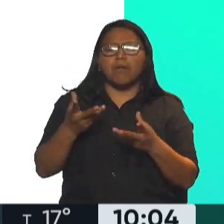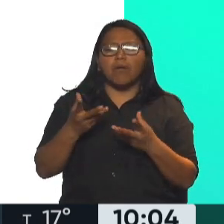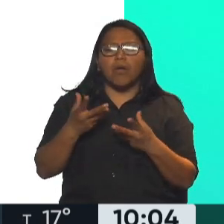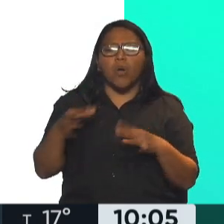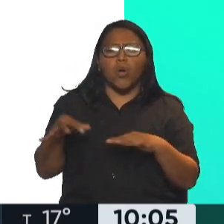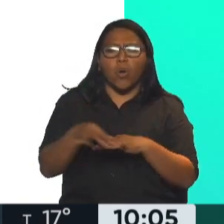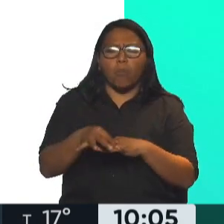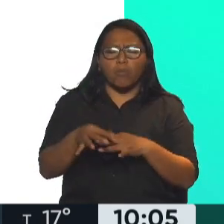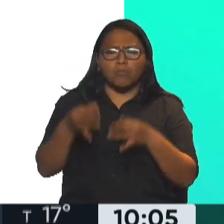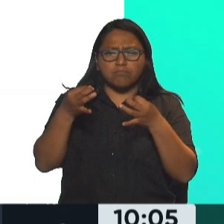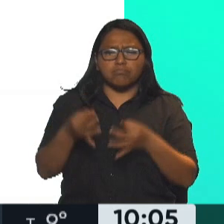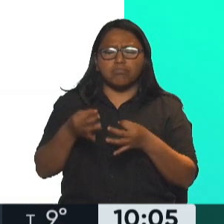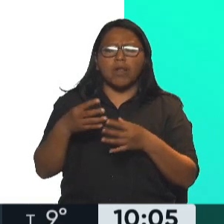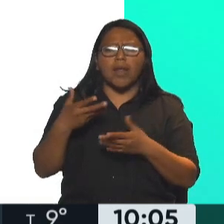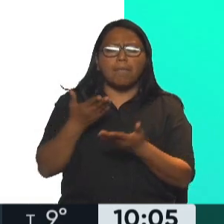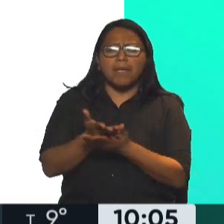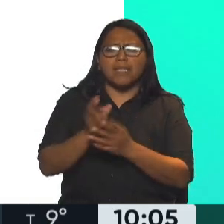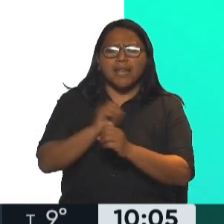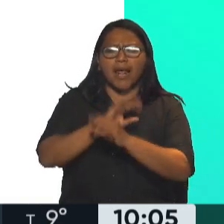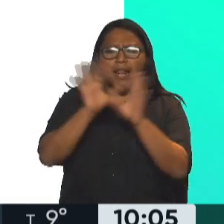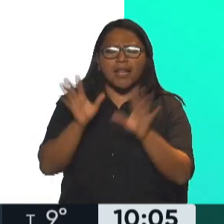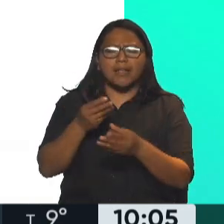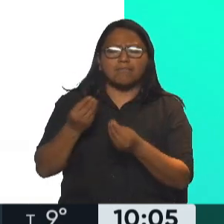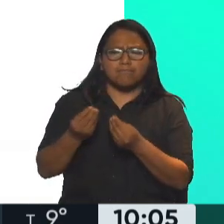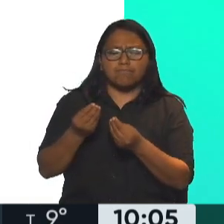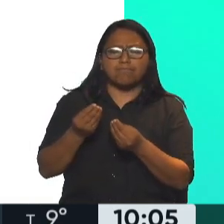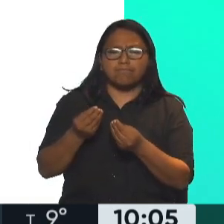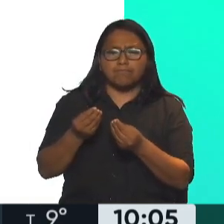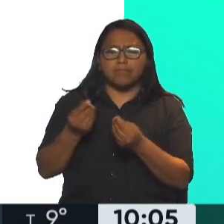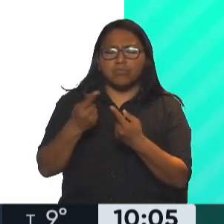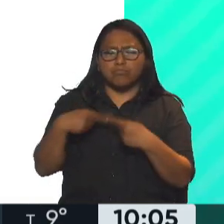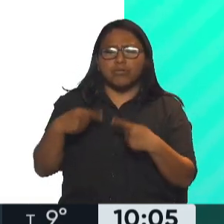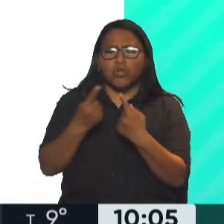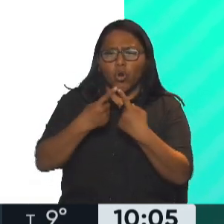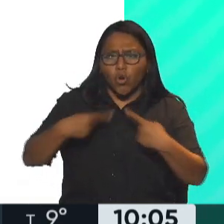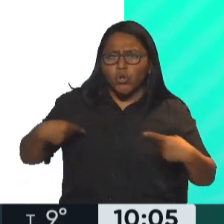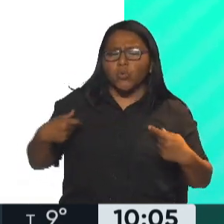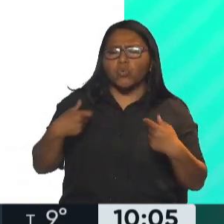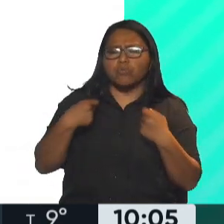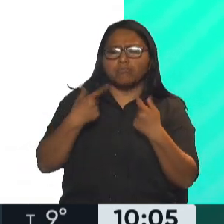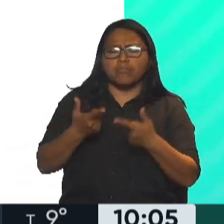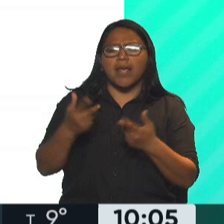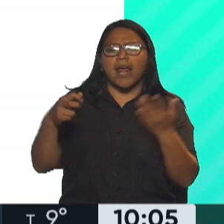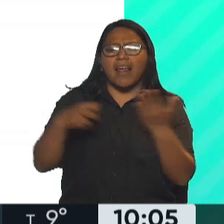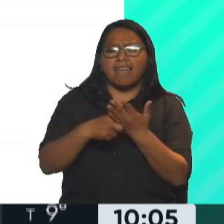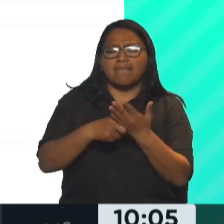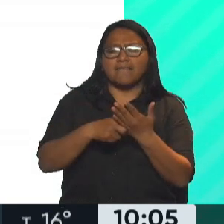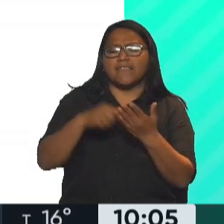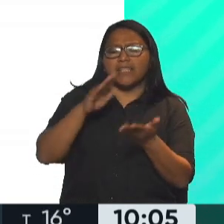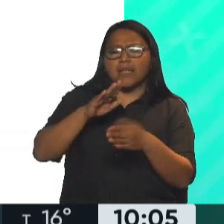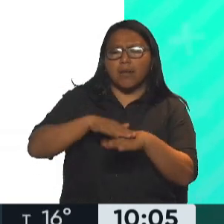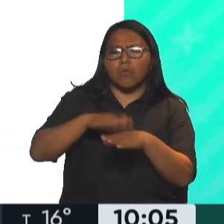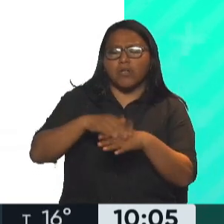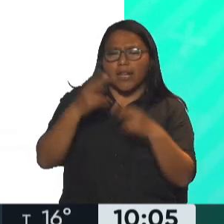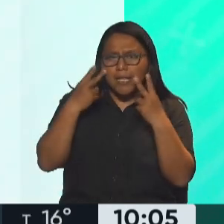compromiso con el esclarecimiento para lo cual ha puesto todos sus recursos a disposición del fiscal a cargo de la